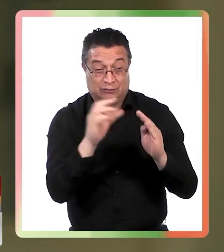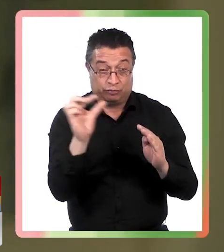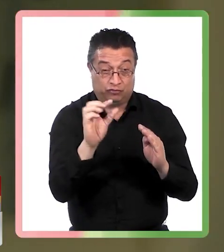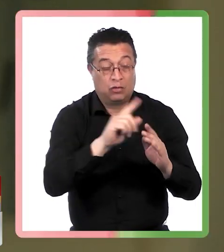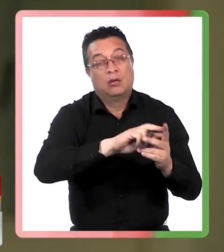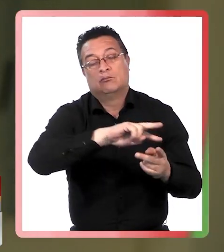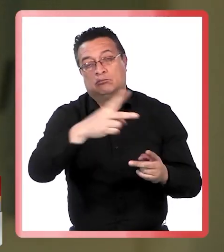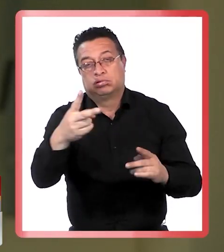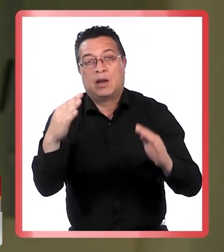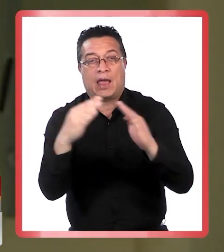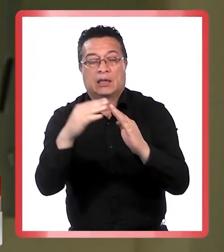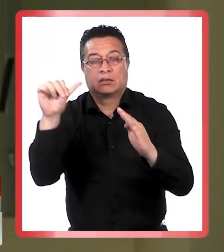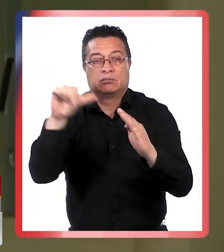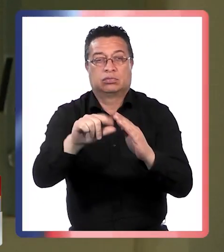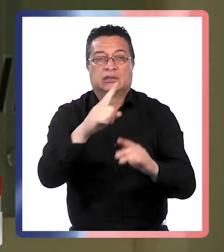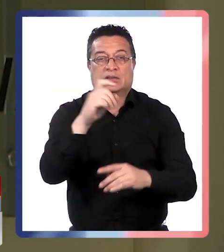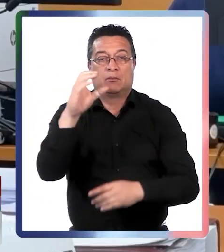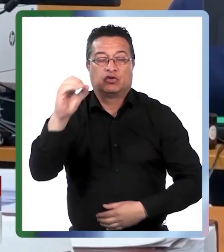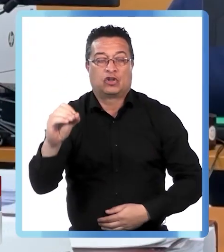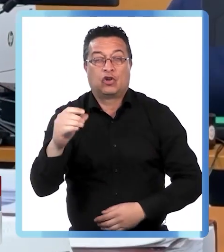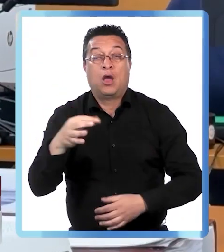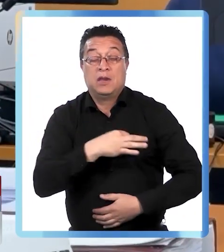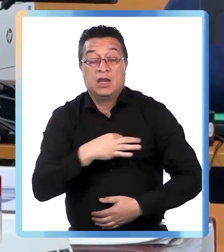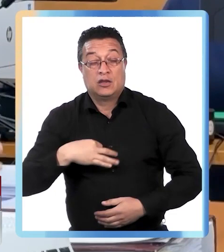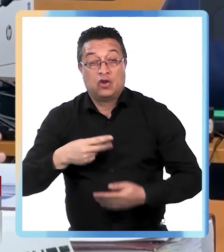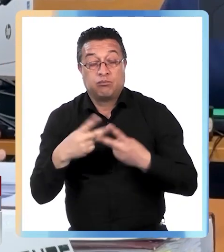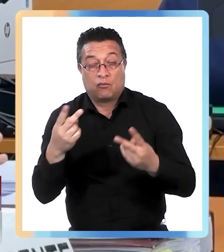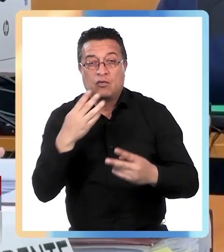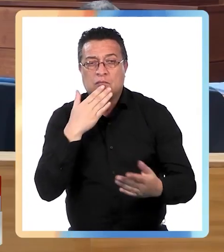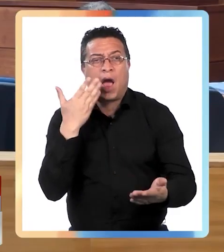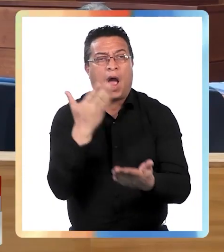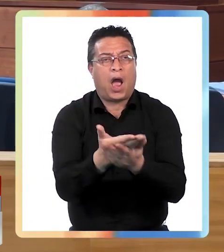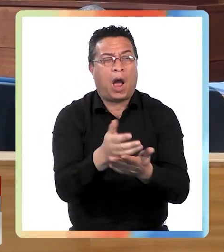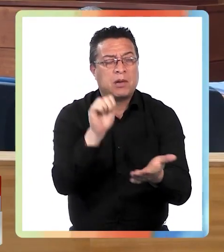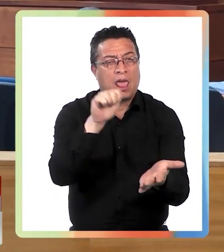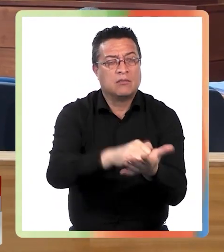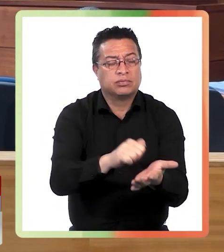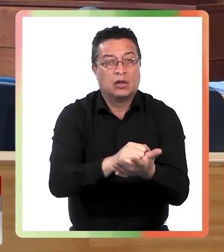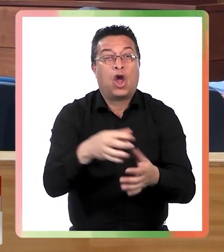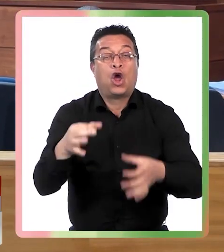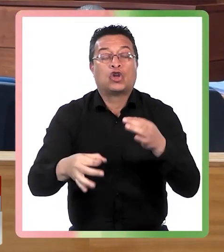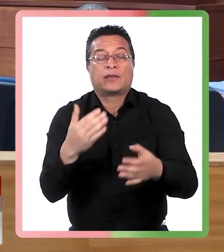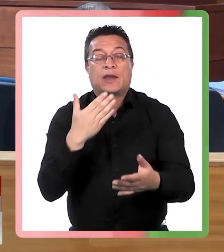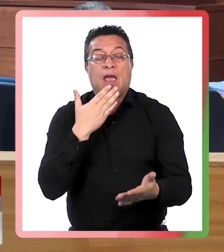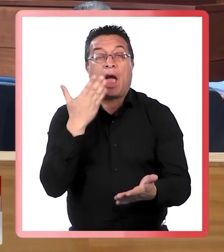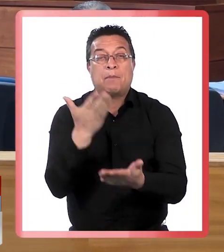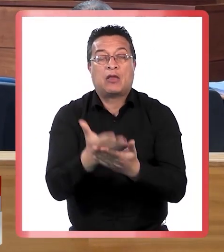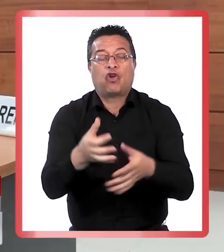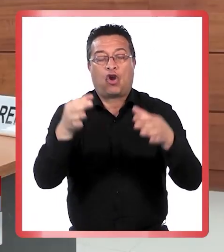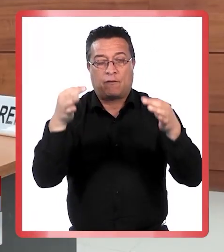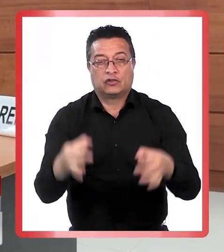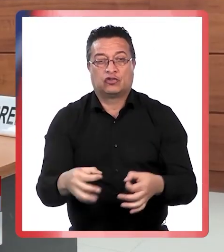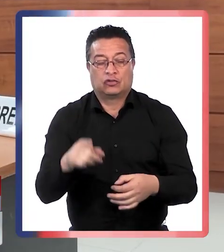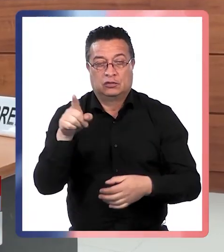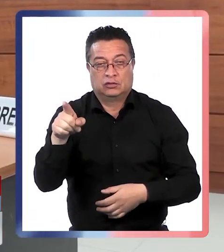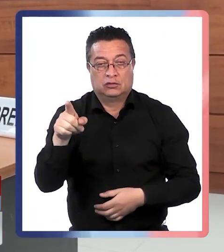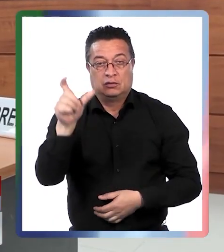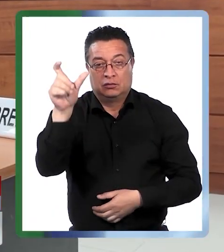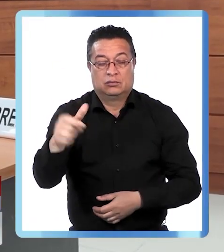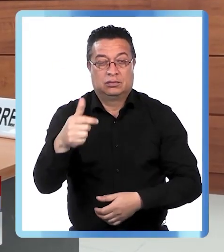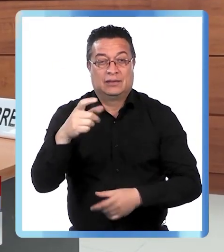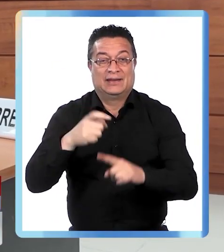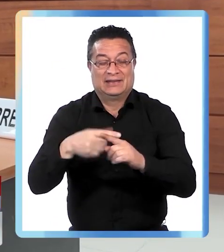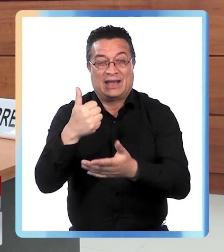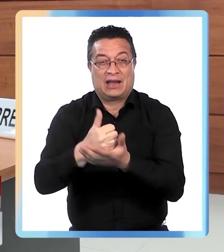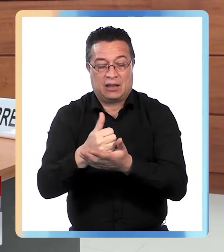preventiva. El Ministerio Público y la parte querillante apelaron esta resolución. Sin embargo, la Corte de Apelaciones confirmó que Alfonso Coque